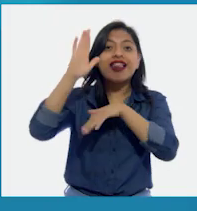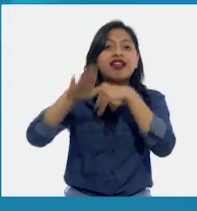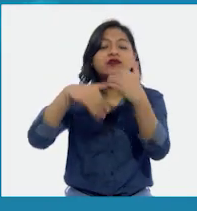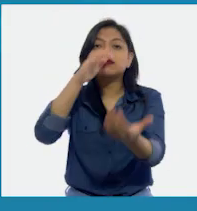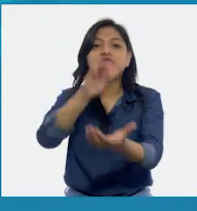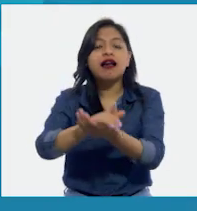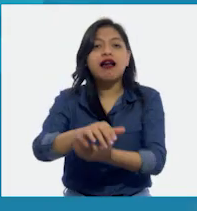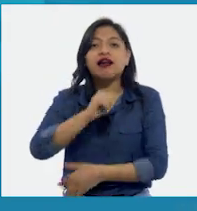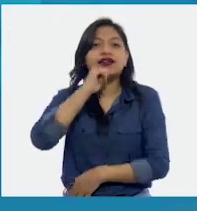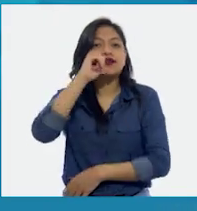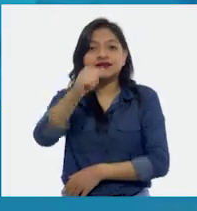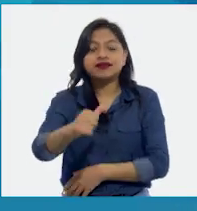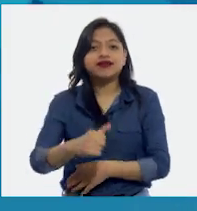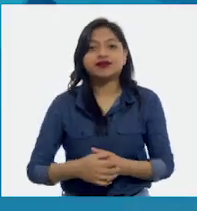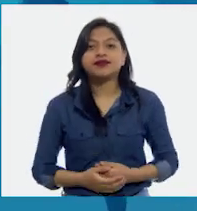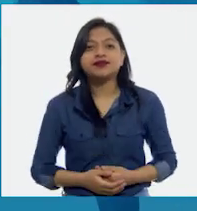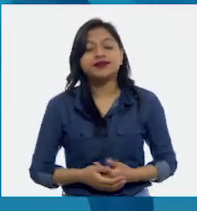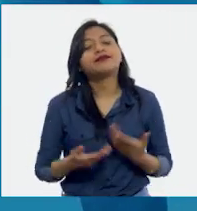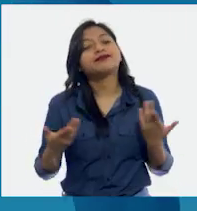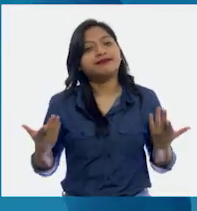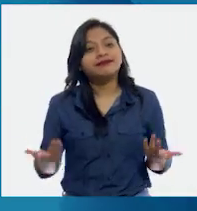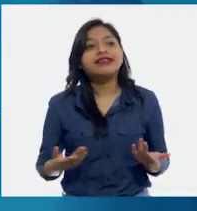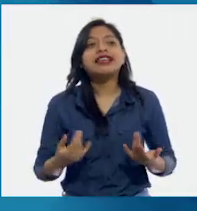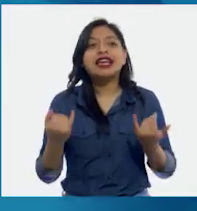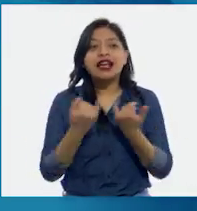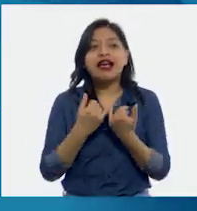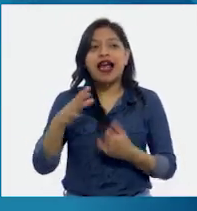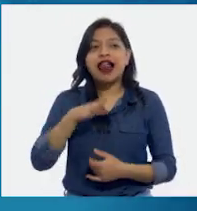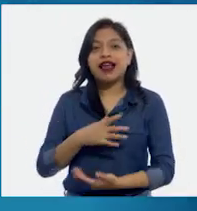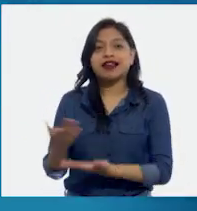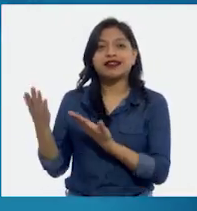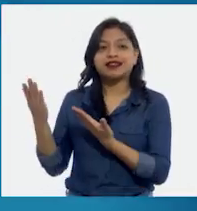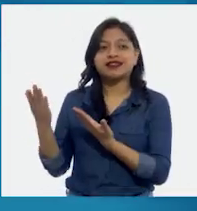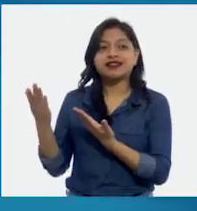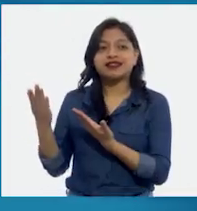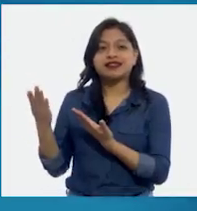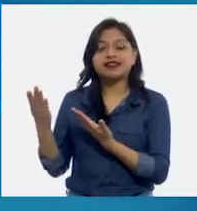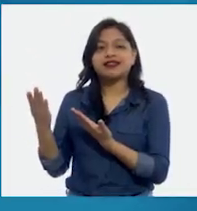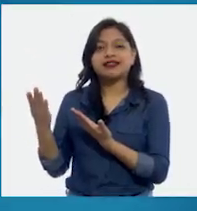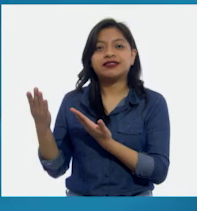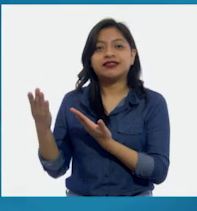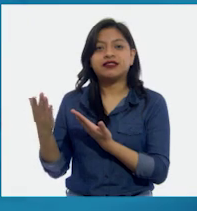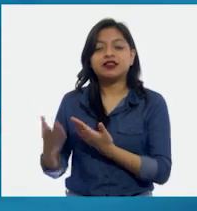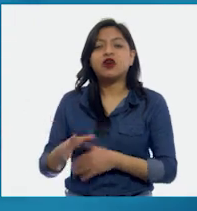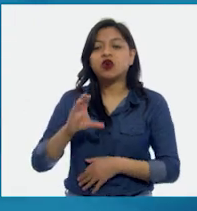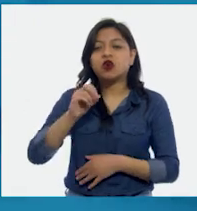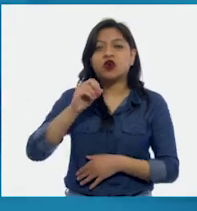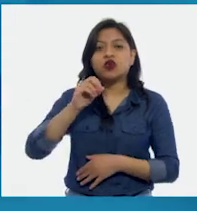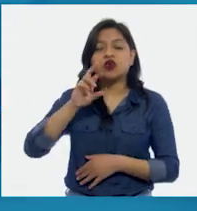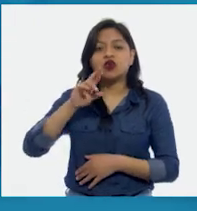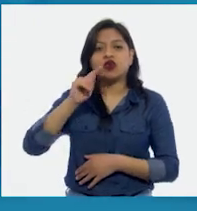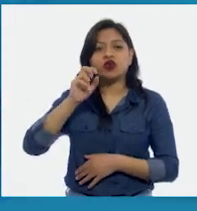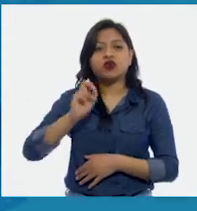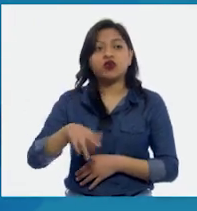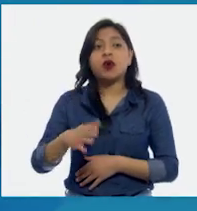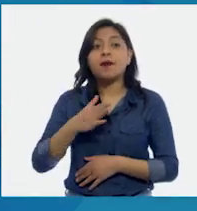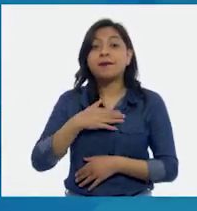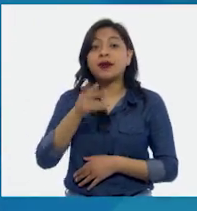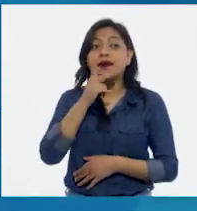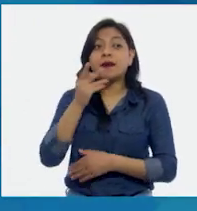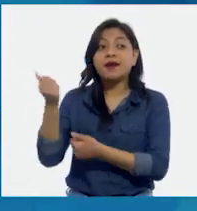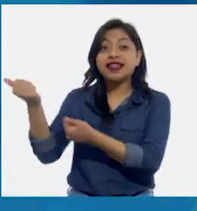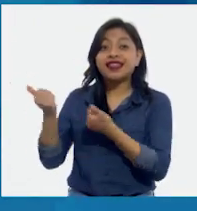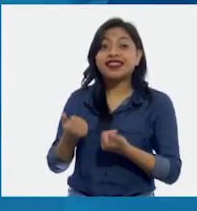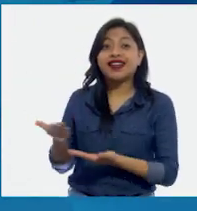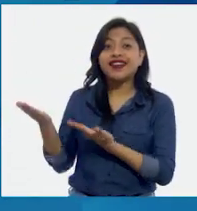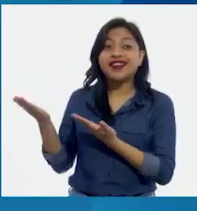casar. También hay cuatillas que nosotros le decimos costón. Mi papá me trajo uno